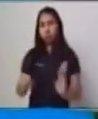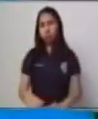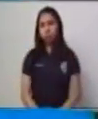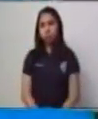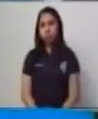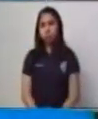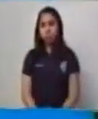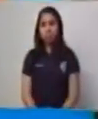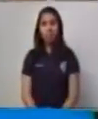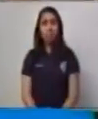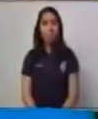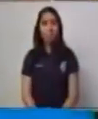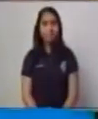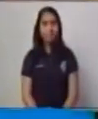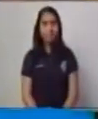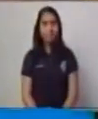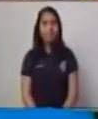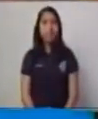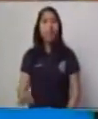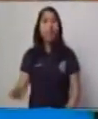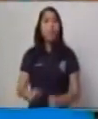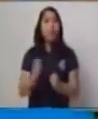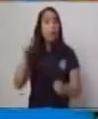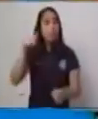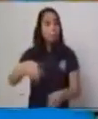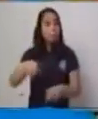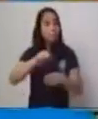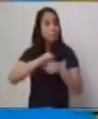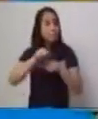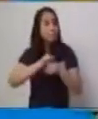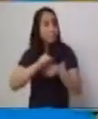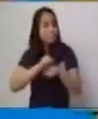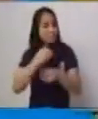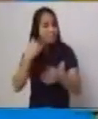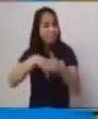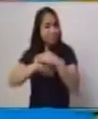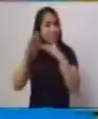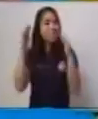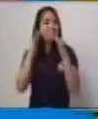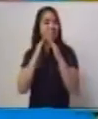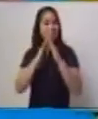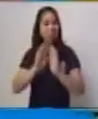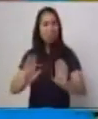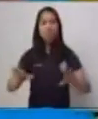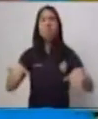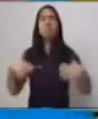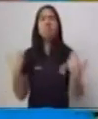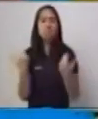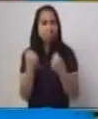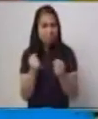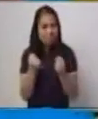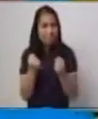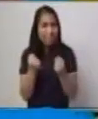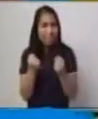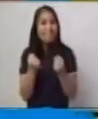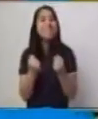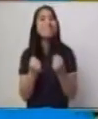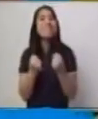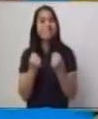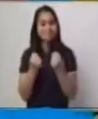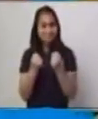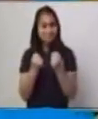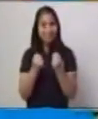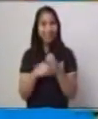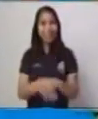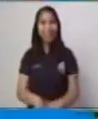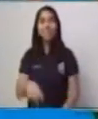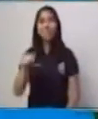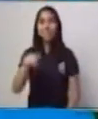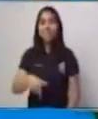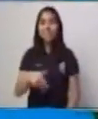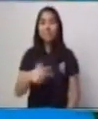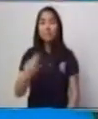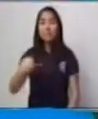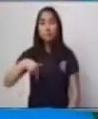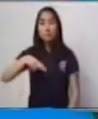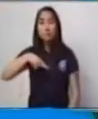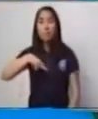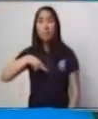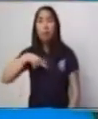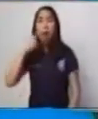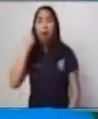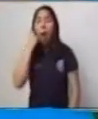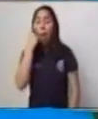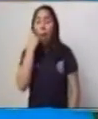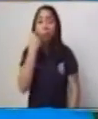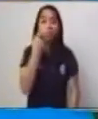Ahora, vamos a practicar en casa. ¿Y qué vamos a hacer para practicar en casa? Bueno, pues vamos a cazar objetos.